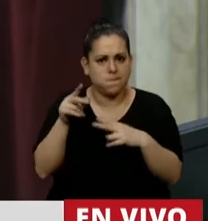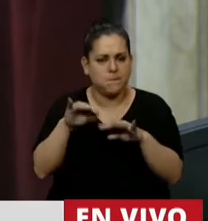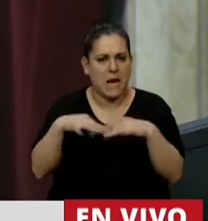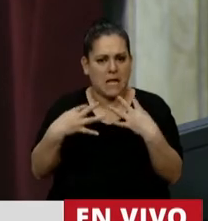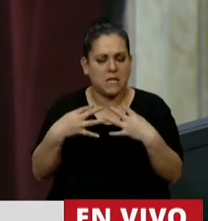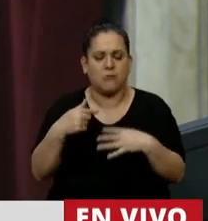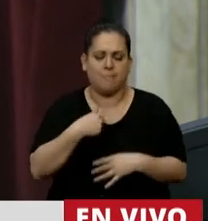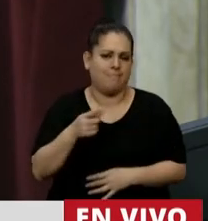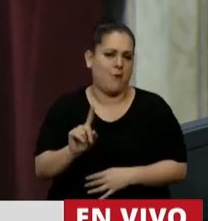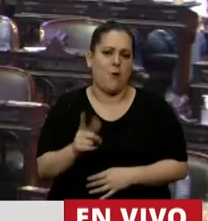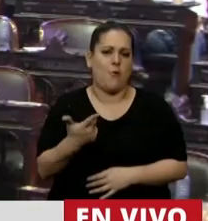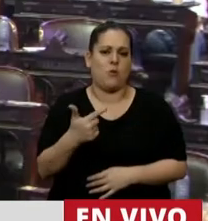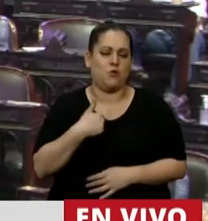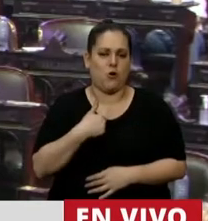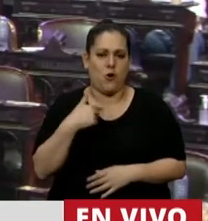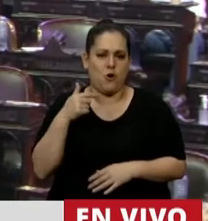No, no estoy ahora.